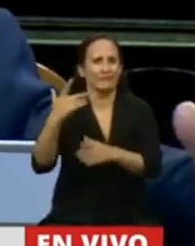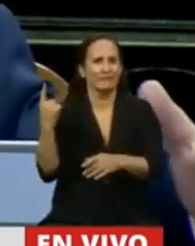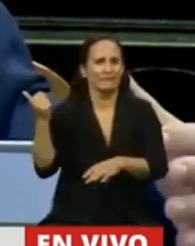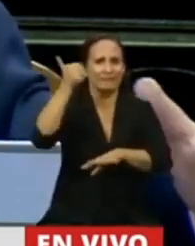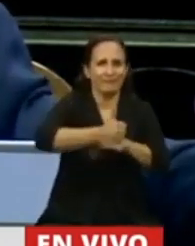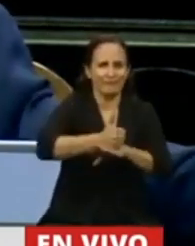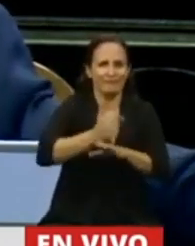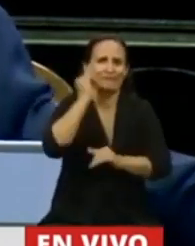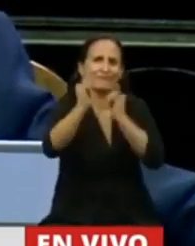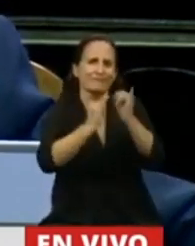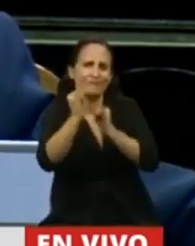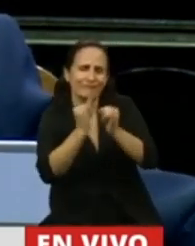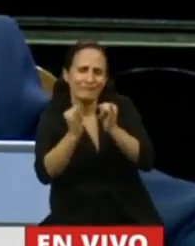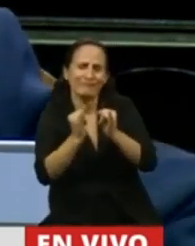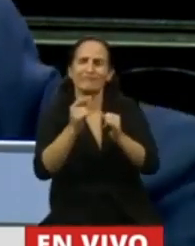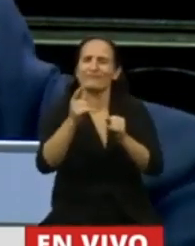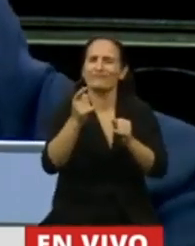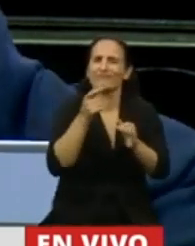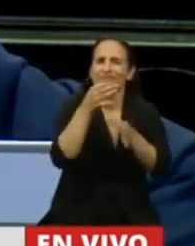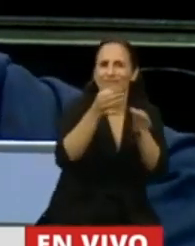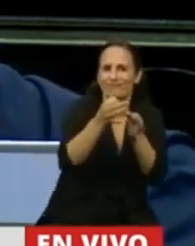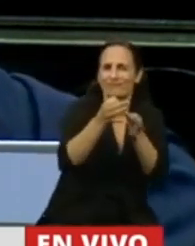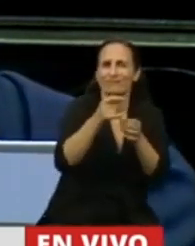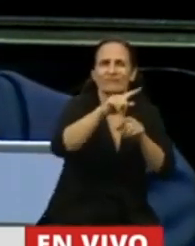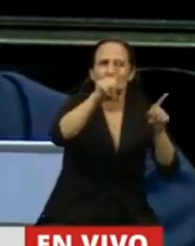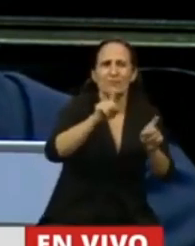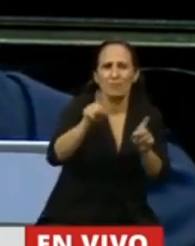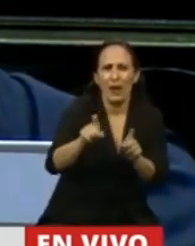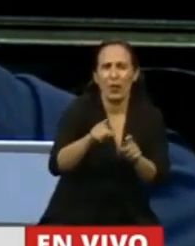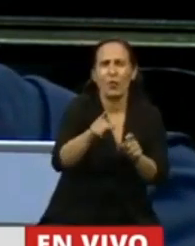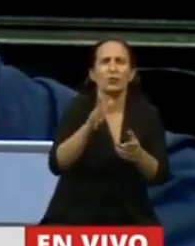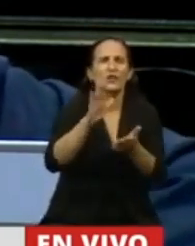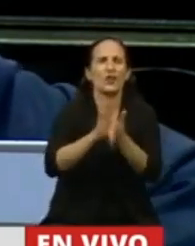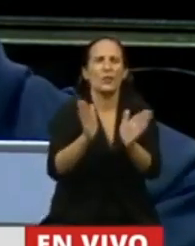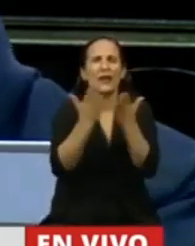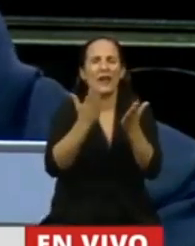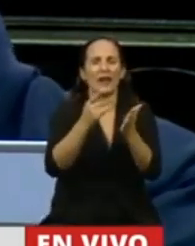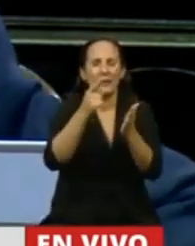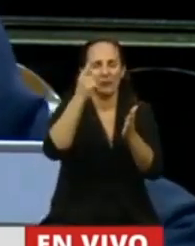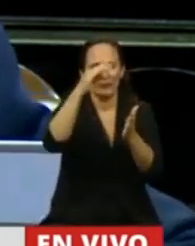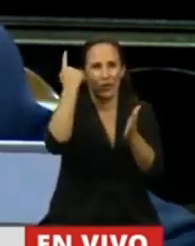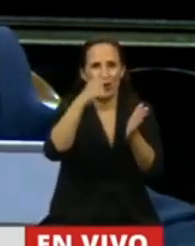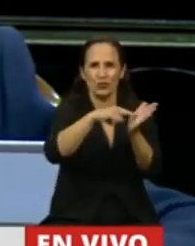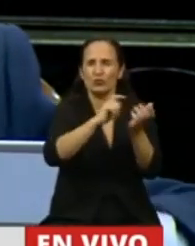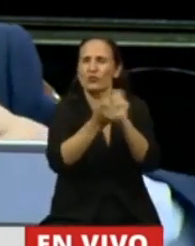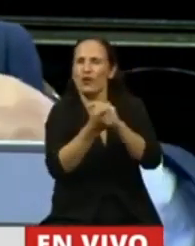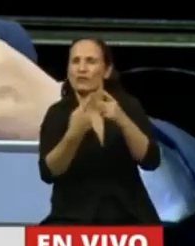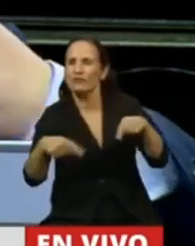den informe, podamos preguntar con toda naturalidad después de la reforma de la Constitución. Así que